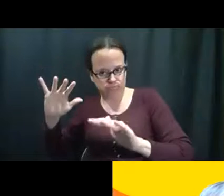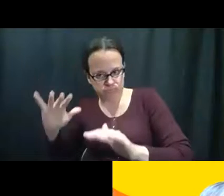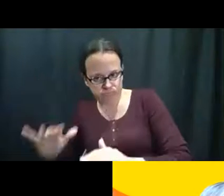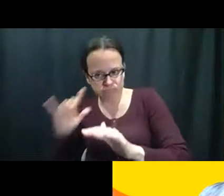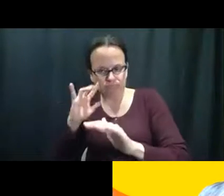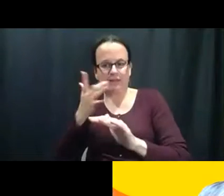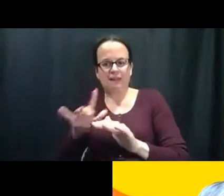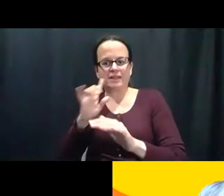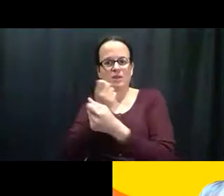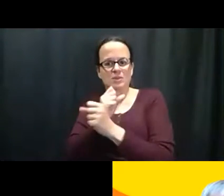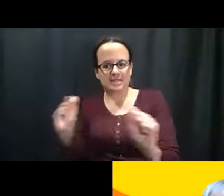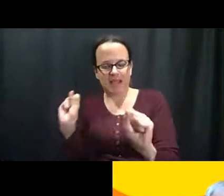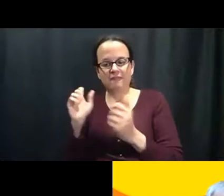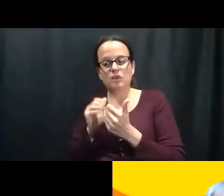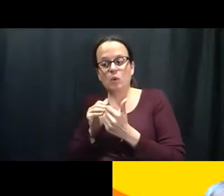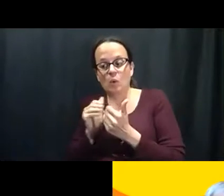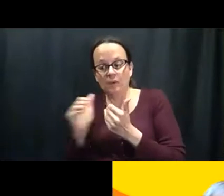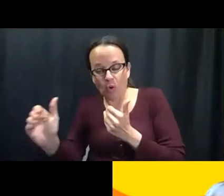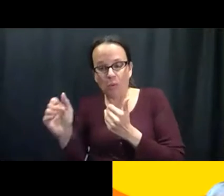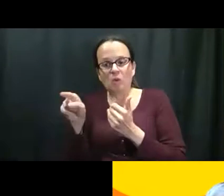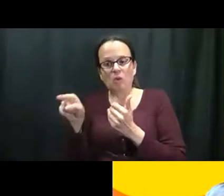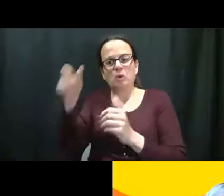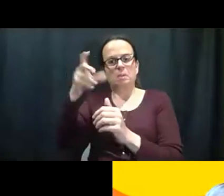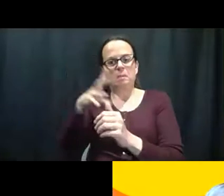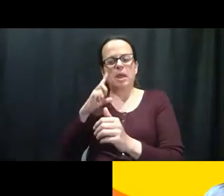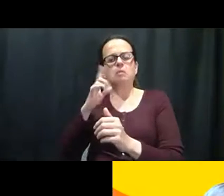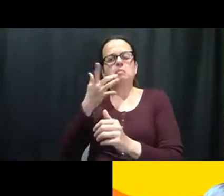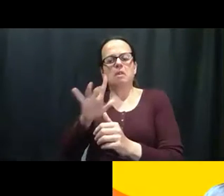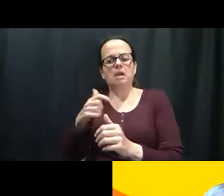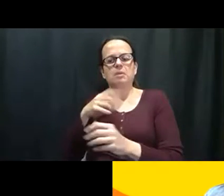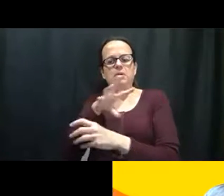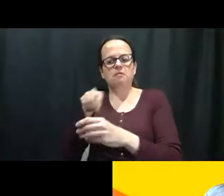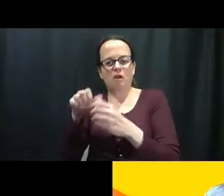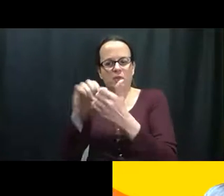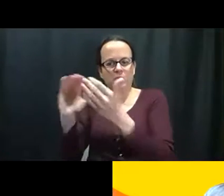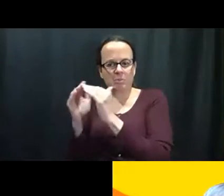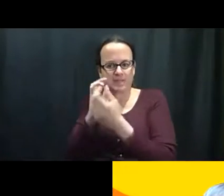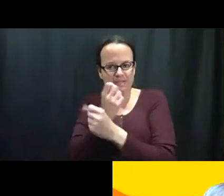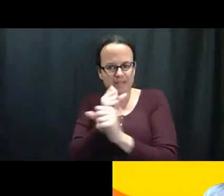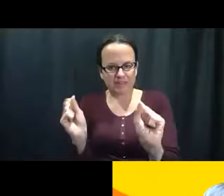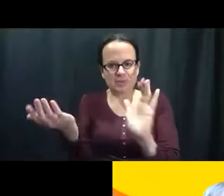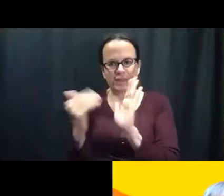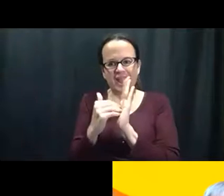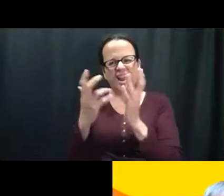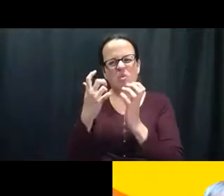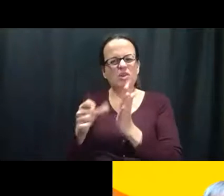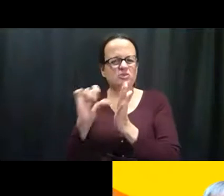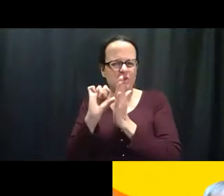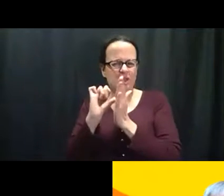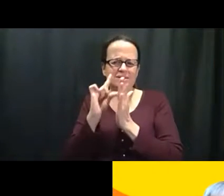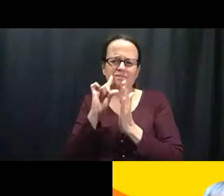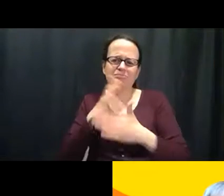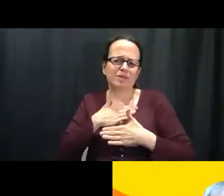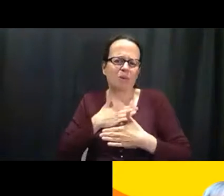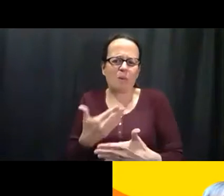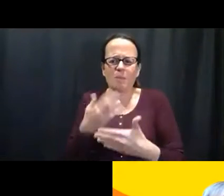estaba, eh, seguro. Y, y de ahora en adelante, eh, podía entrar a la comunidad seguramente. Así que algo